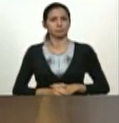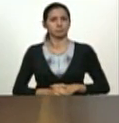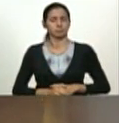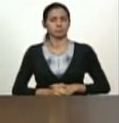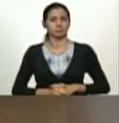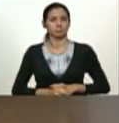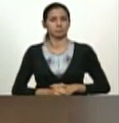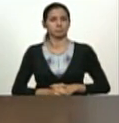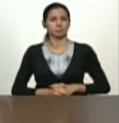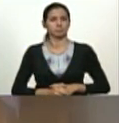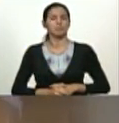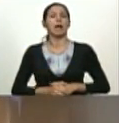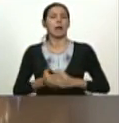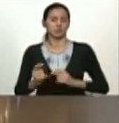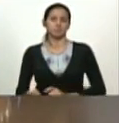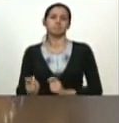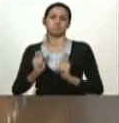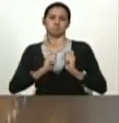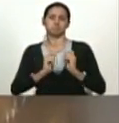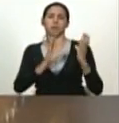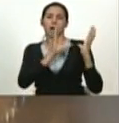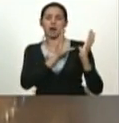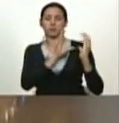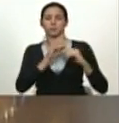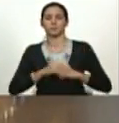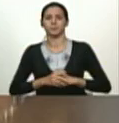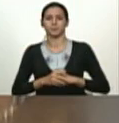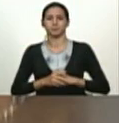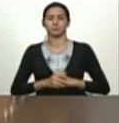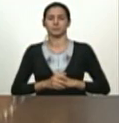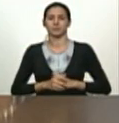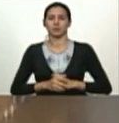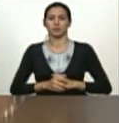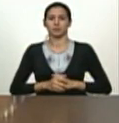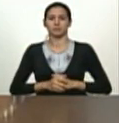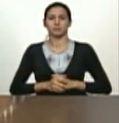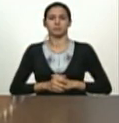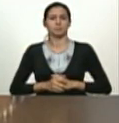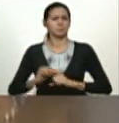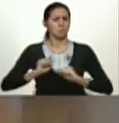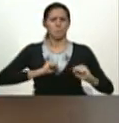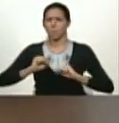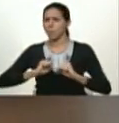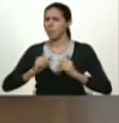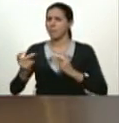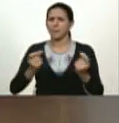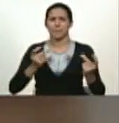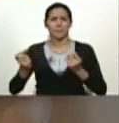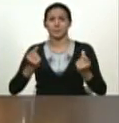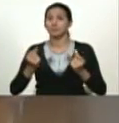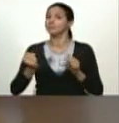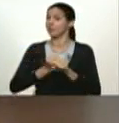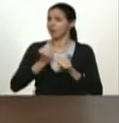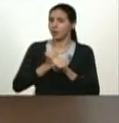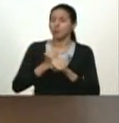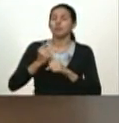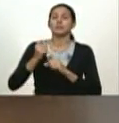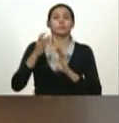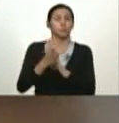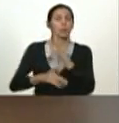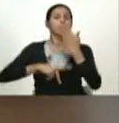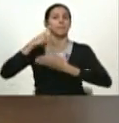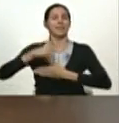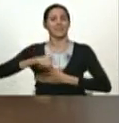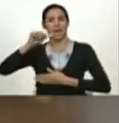quien va a asumir bueno con gran dinamismo el plan de agua que hemos venido